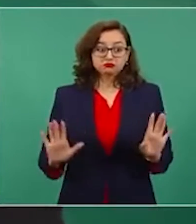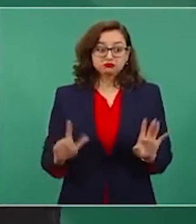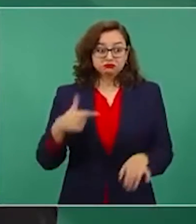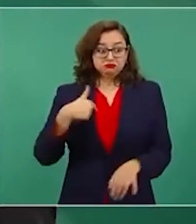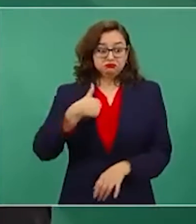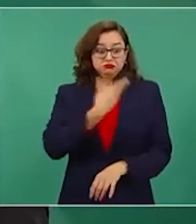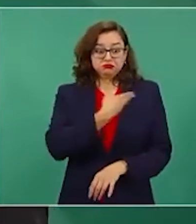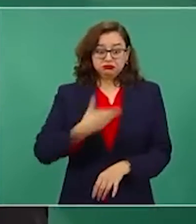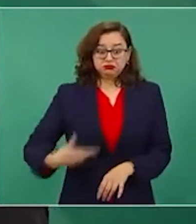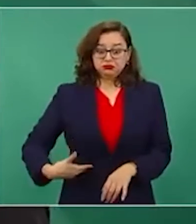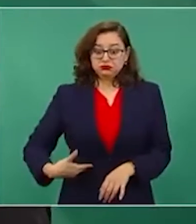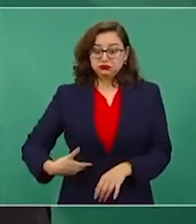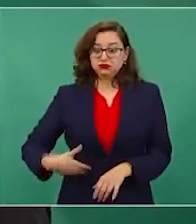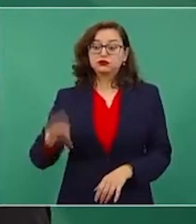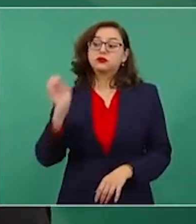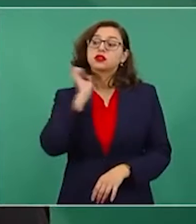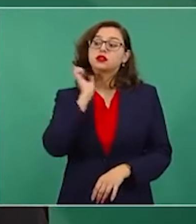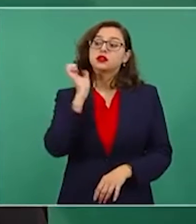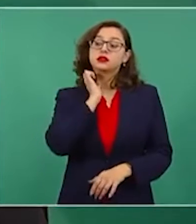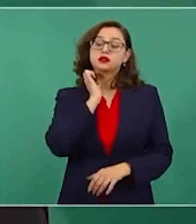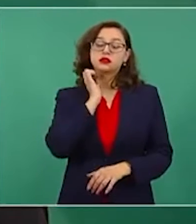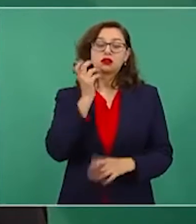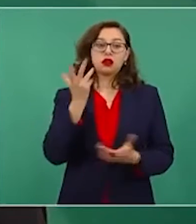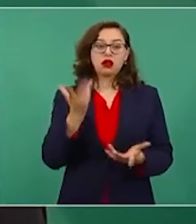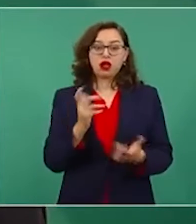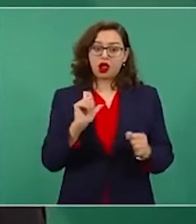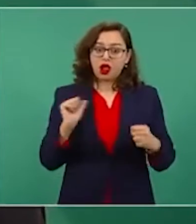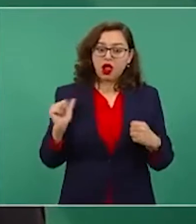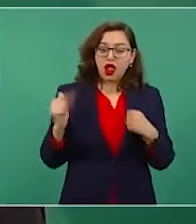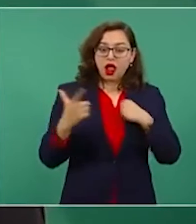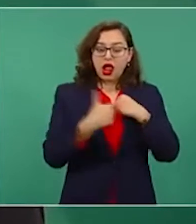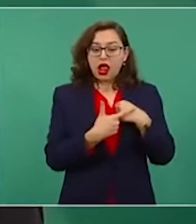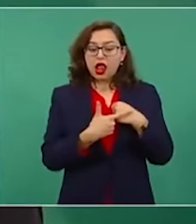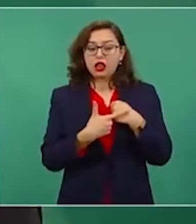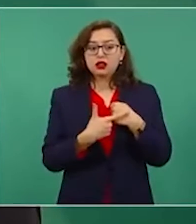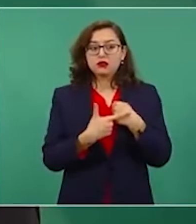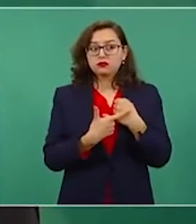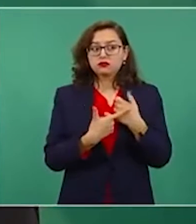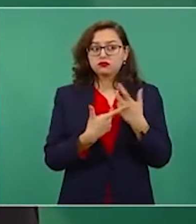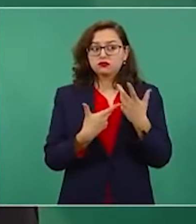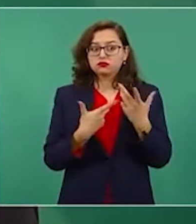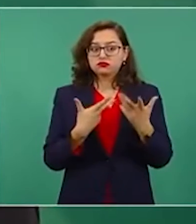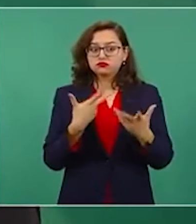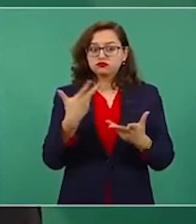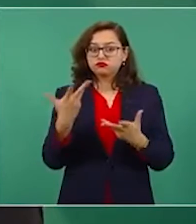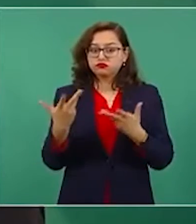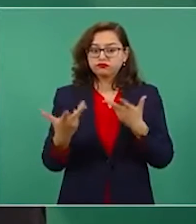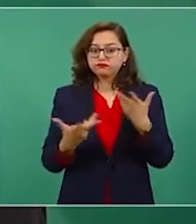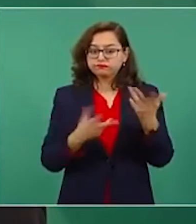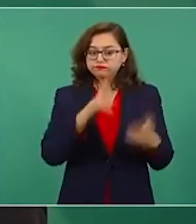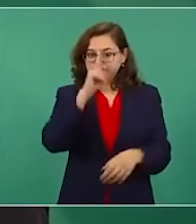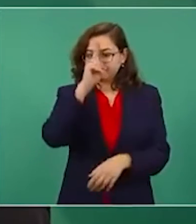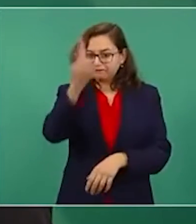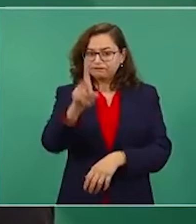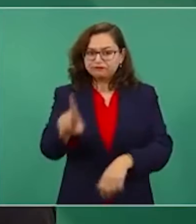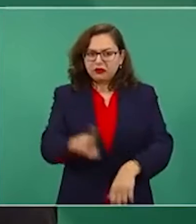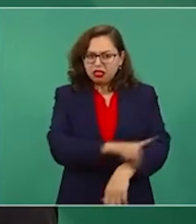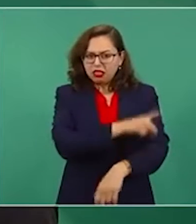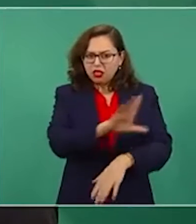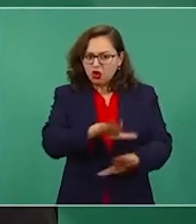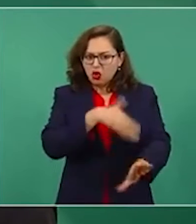hay ninguna venganza.